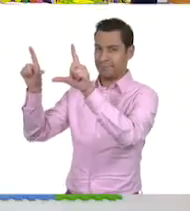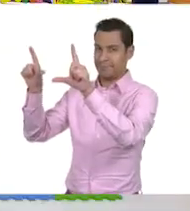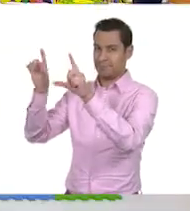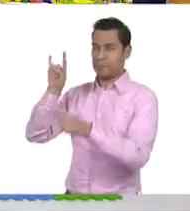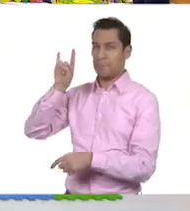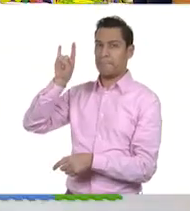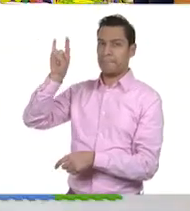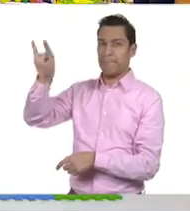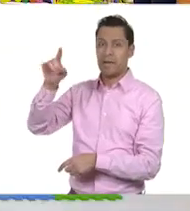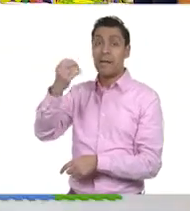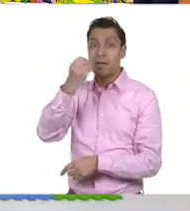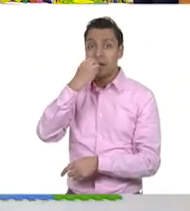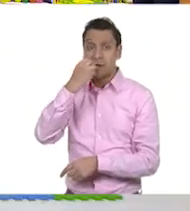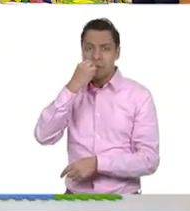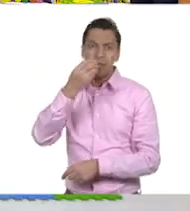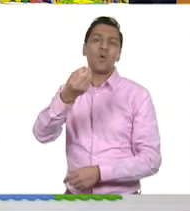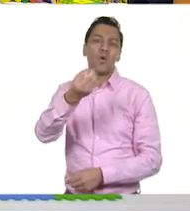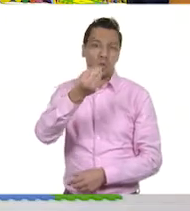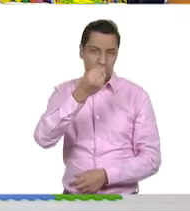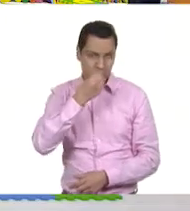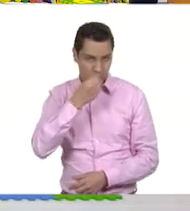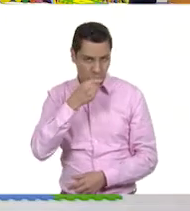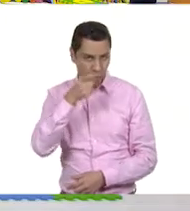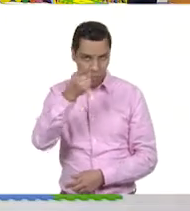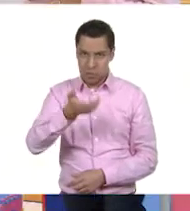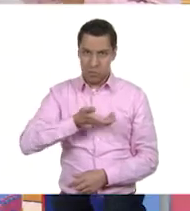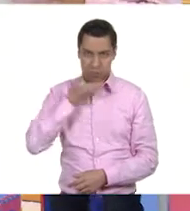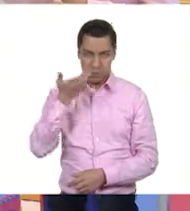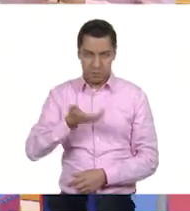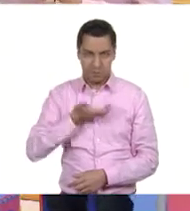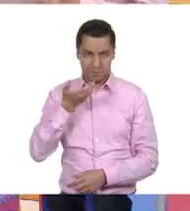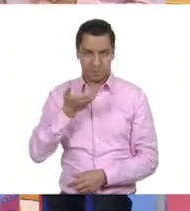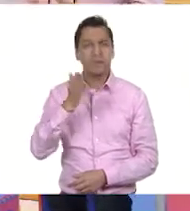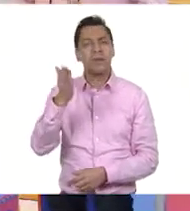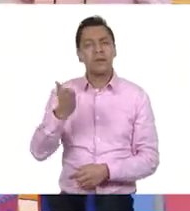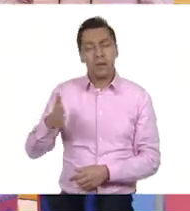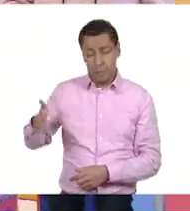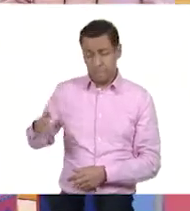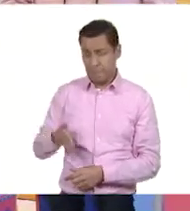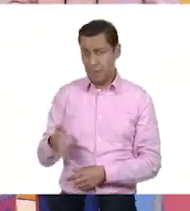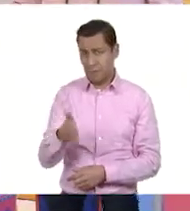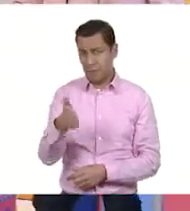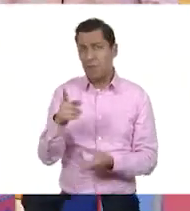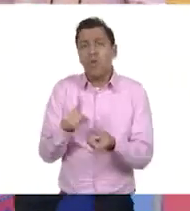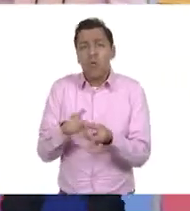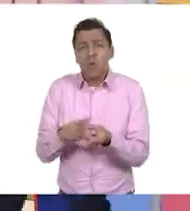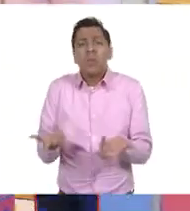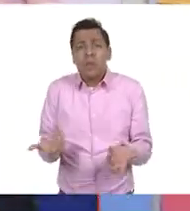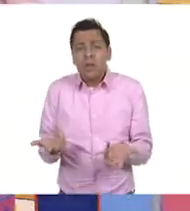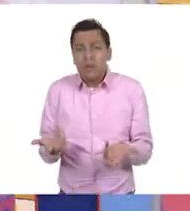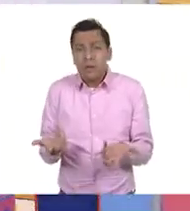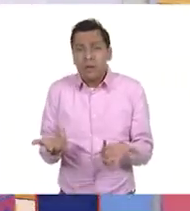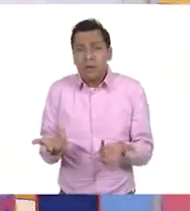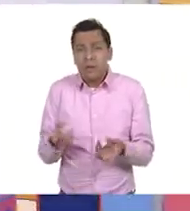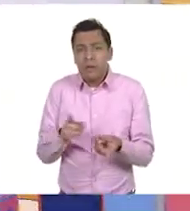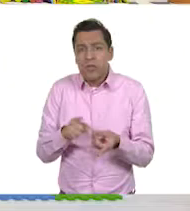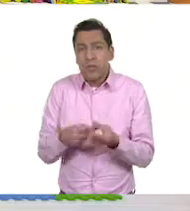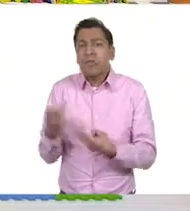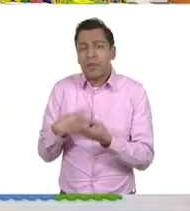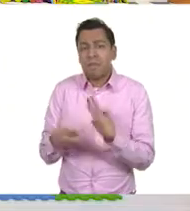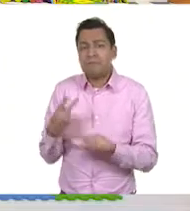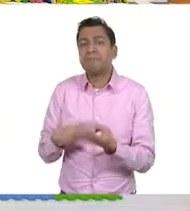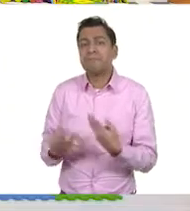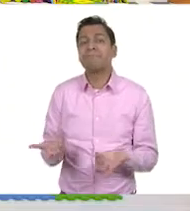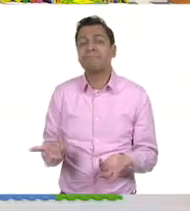alimentos que consumimos. Ahora, ¿de qué recurso provienen los pescados? ¿De dónde puedes sacar un pescado?